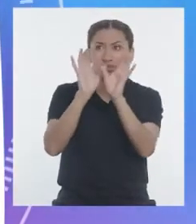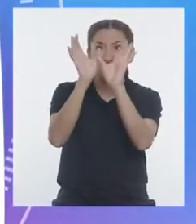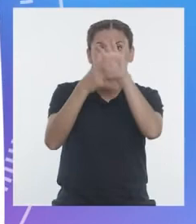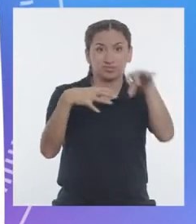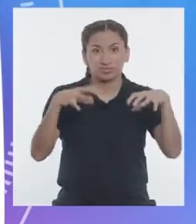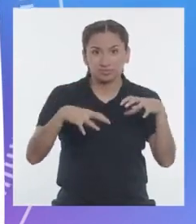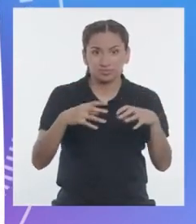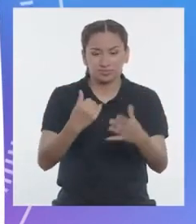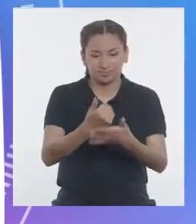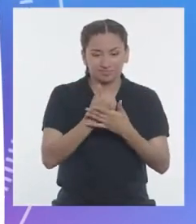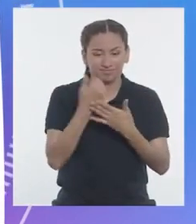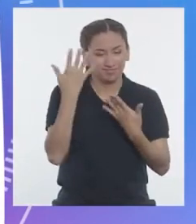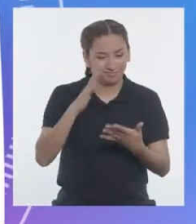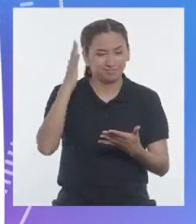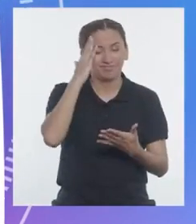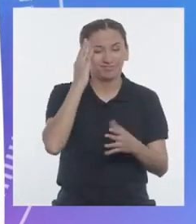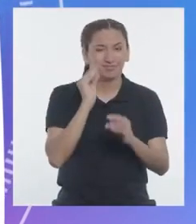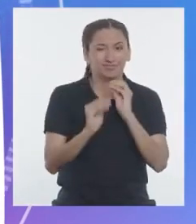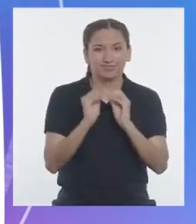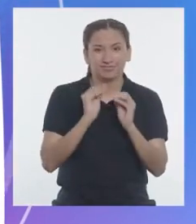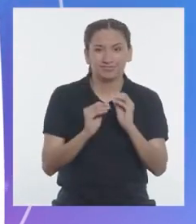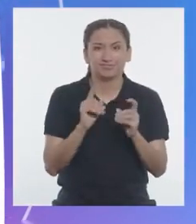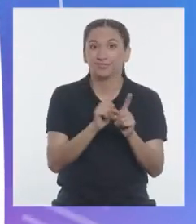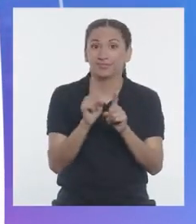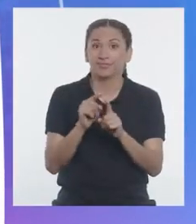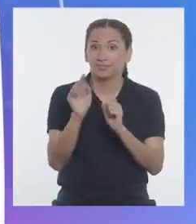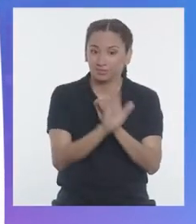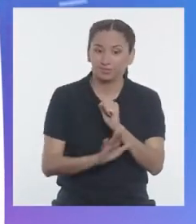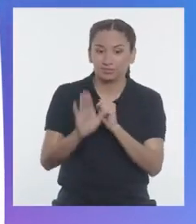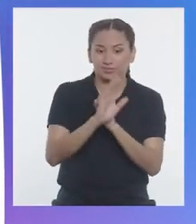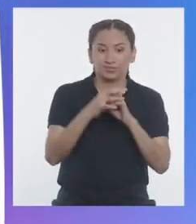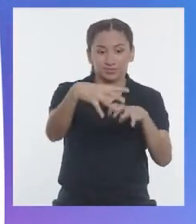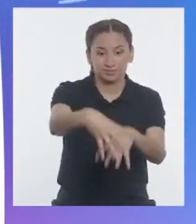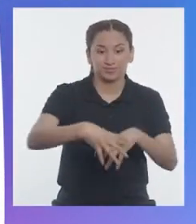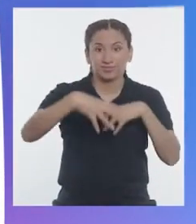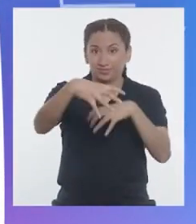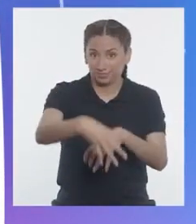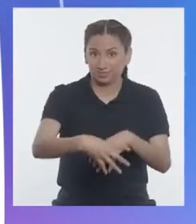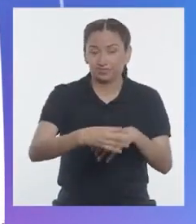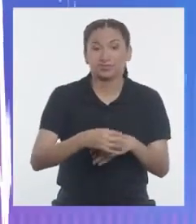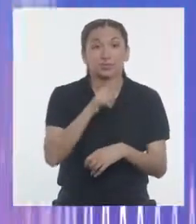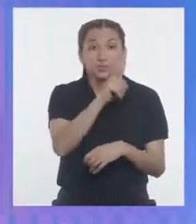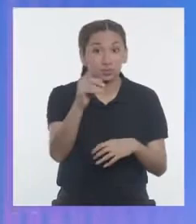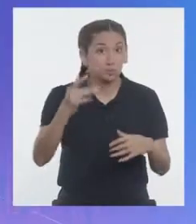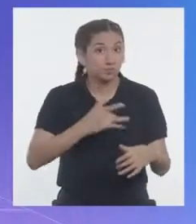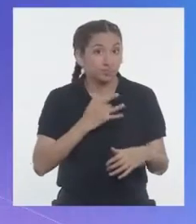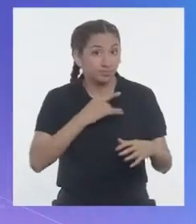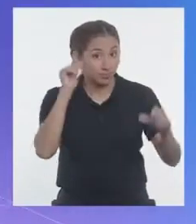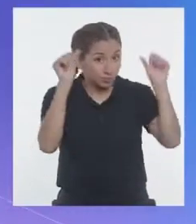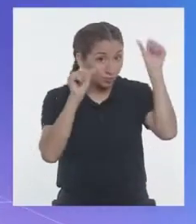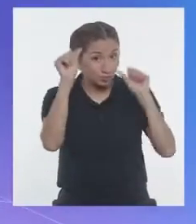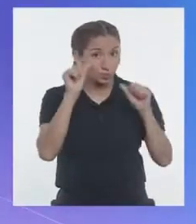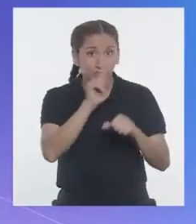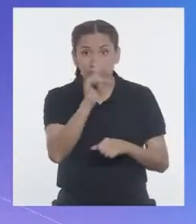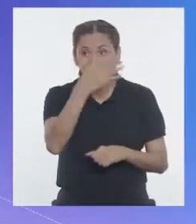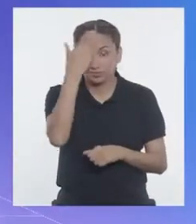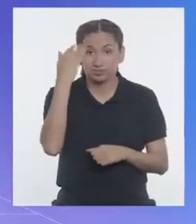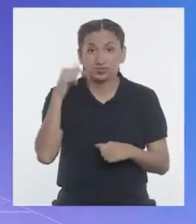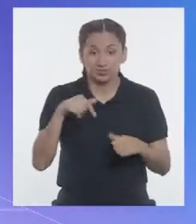climático y para poder asegurar nuestra producción agrícola. Y si tienen dudas, no se olviden que